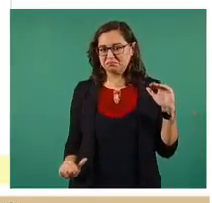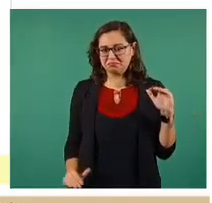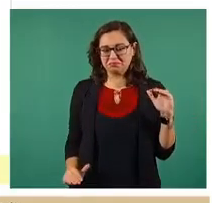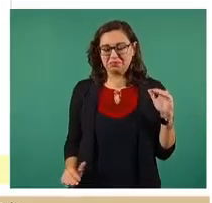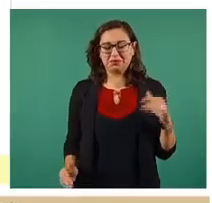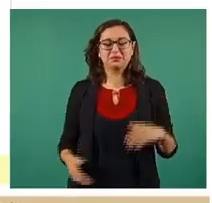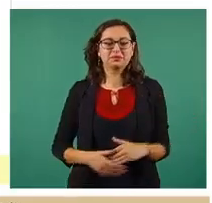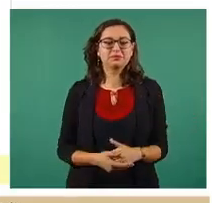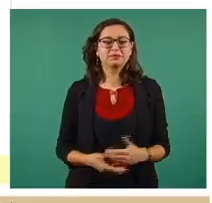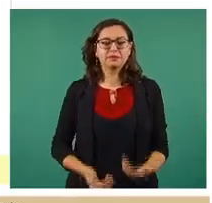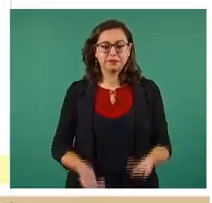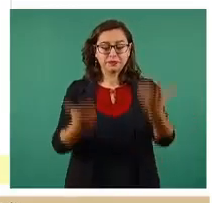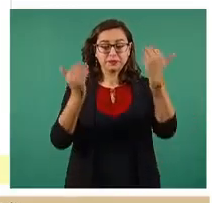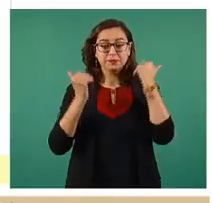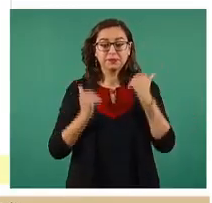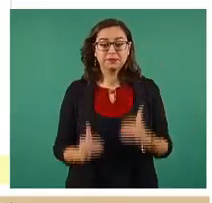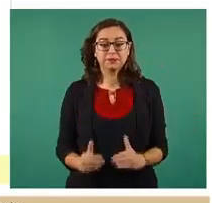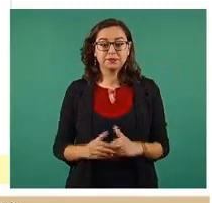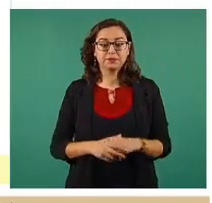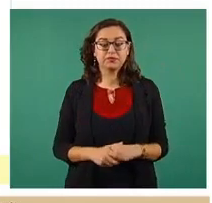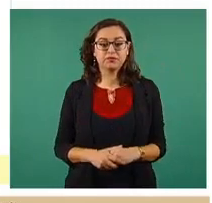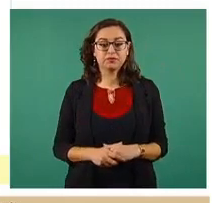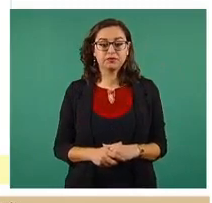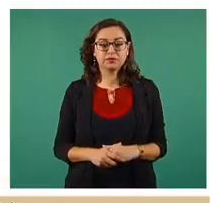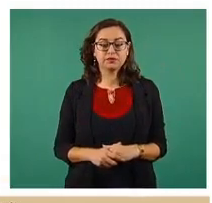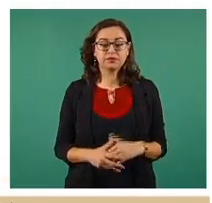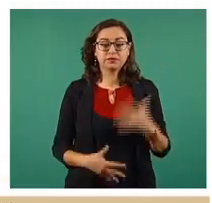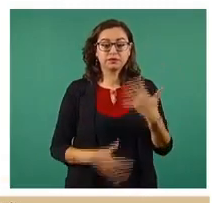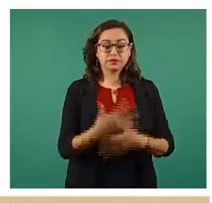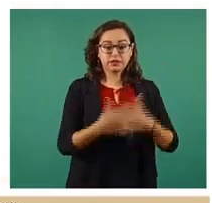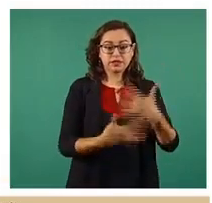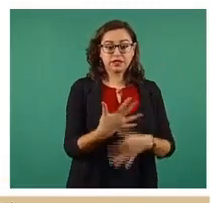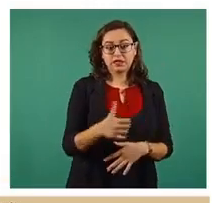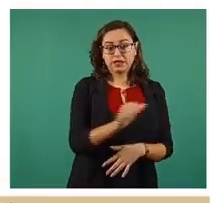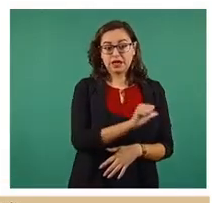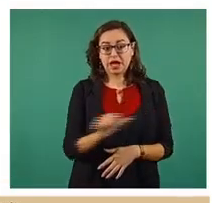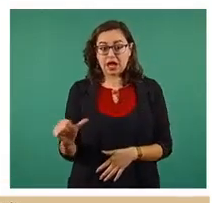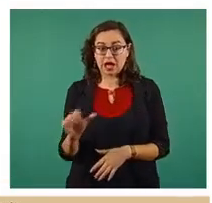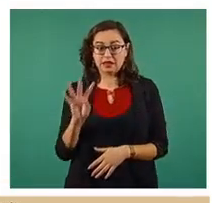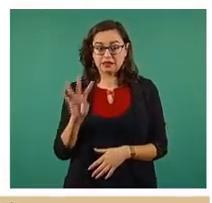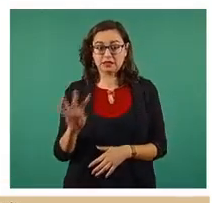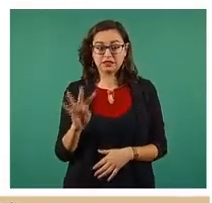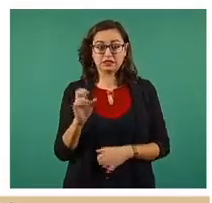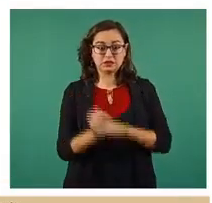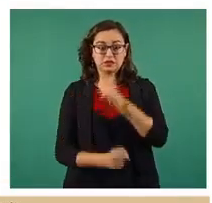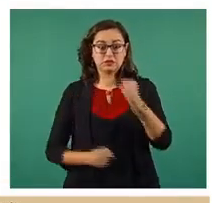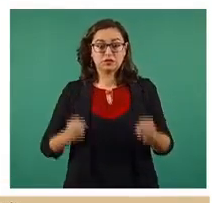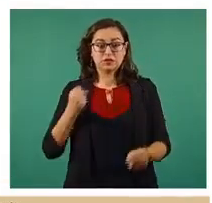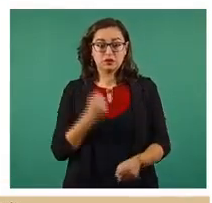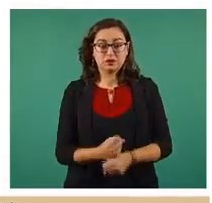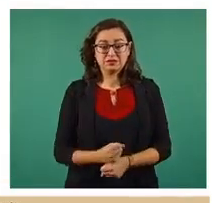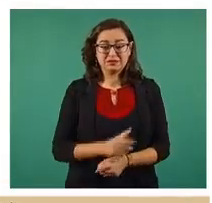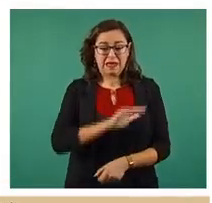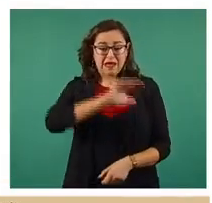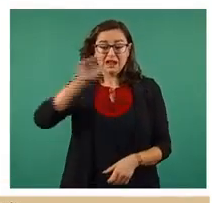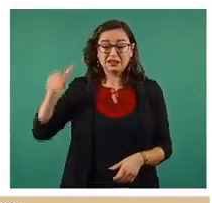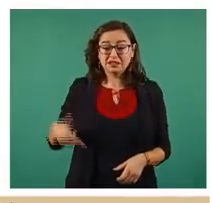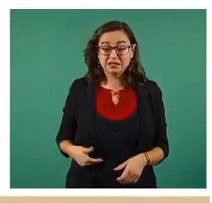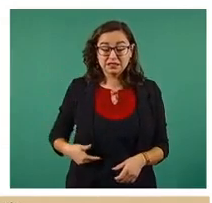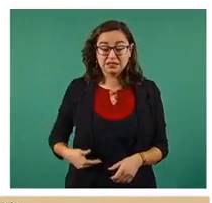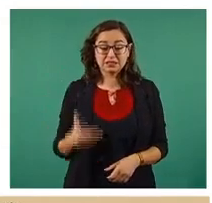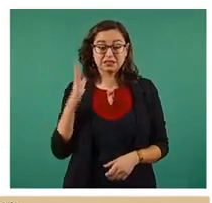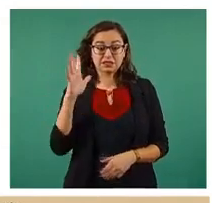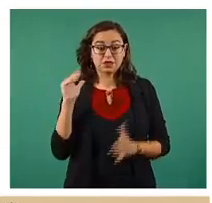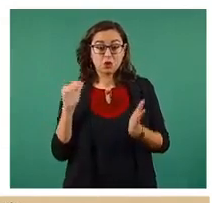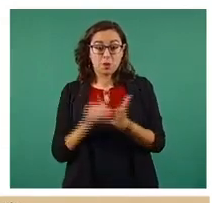siguiente y última, que es en quince a diecinueve años, las muertes por accidentes son cinco mil